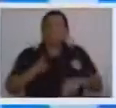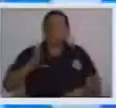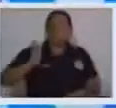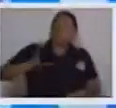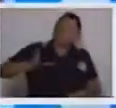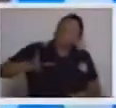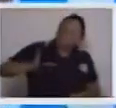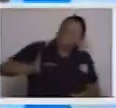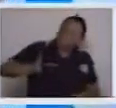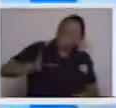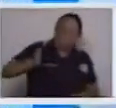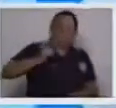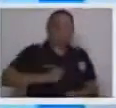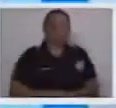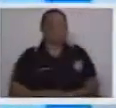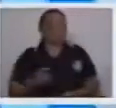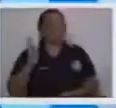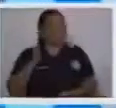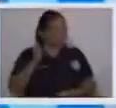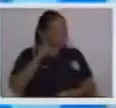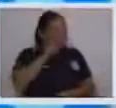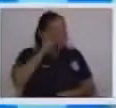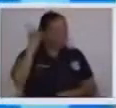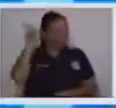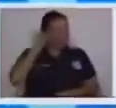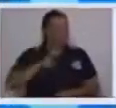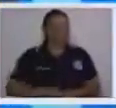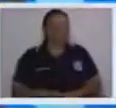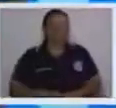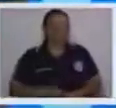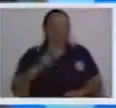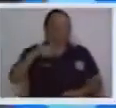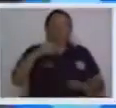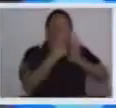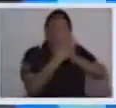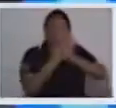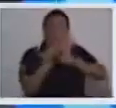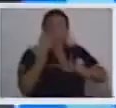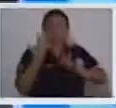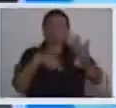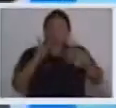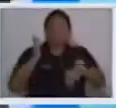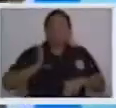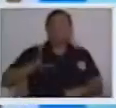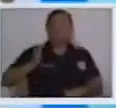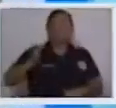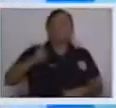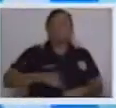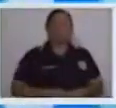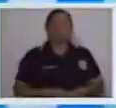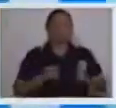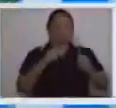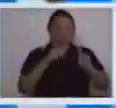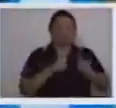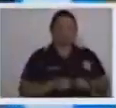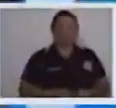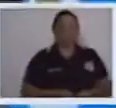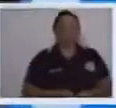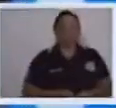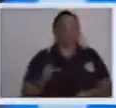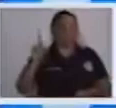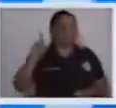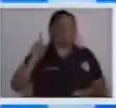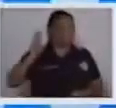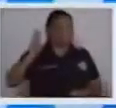Así. Esto se dice perro así, de esta manera. Muy bien. Entonces, lo vamos a acompañar de una vez con nuestra lengua de señas.